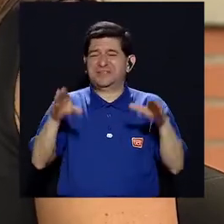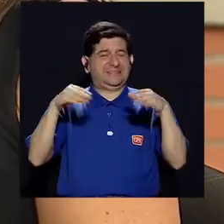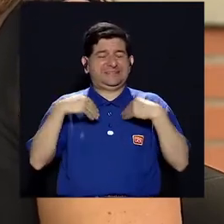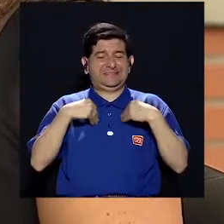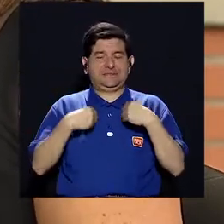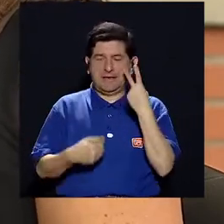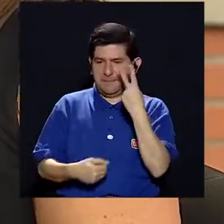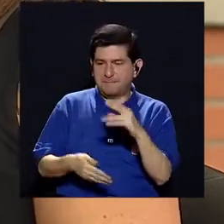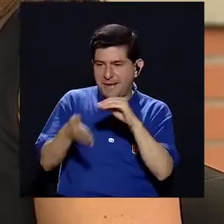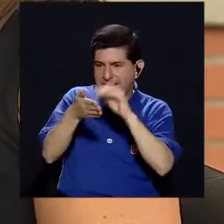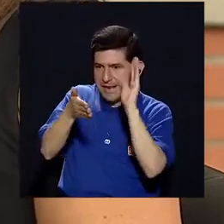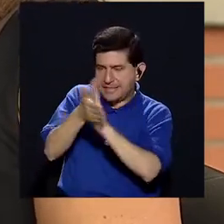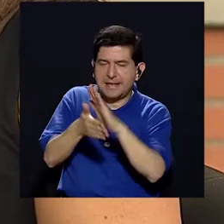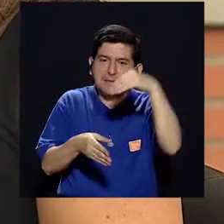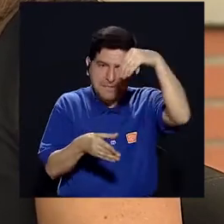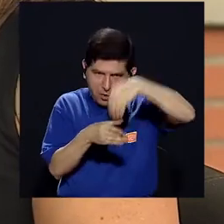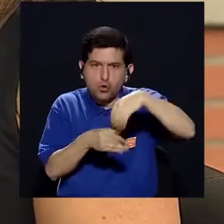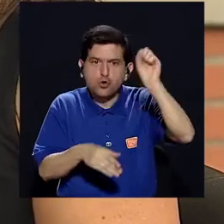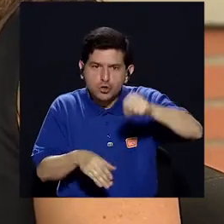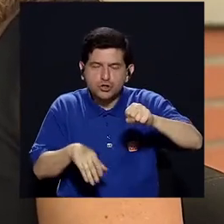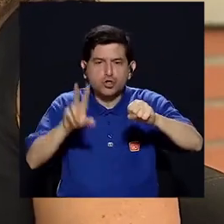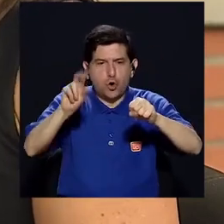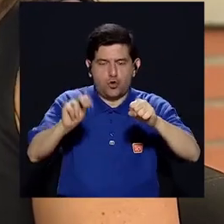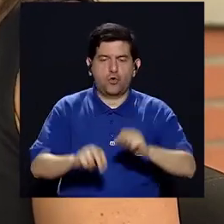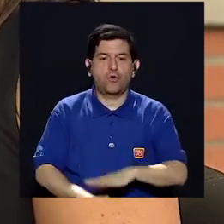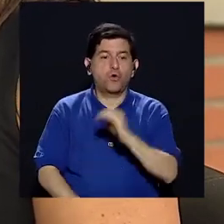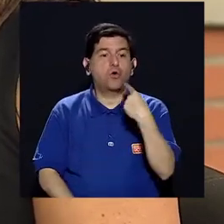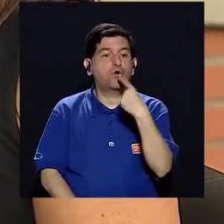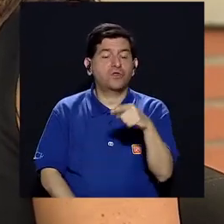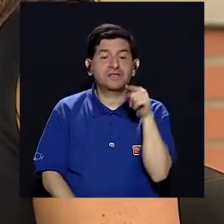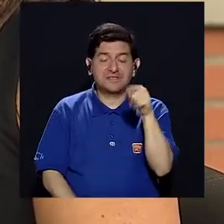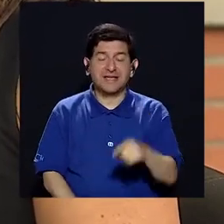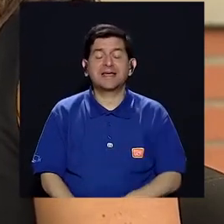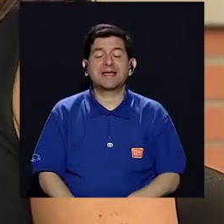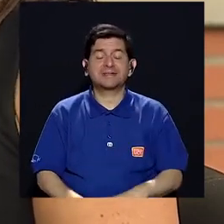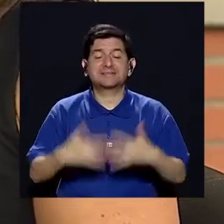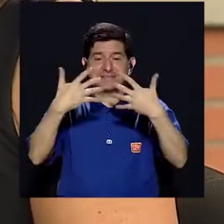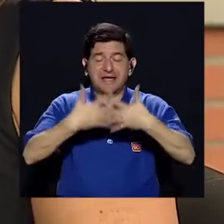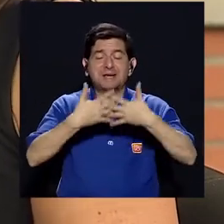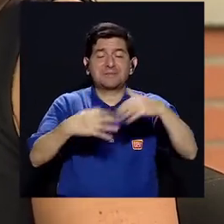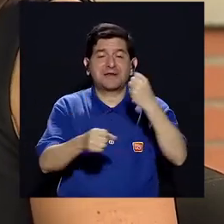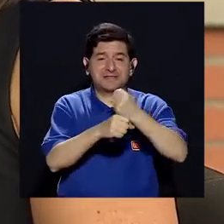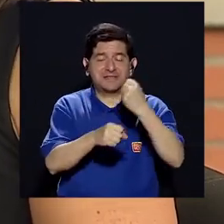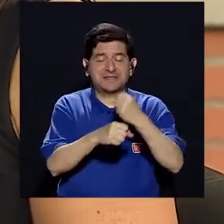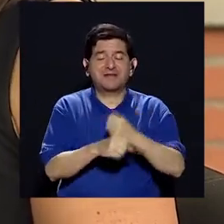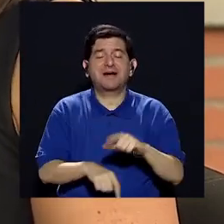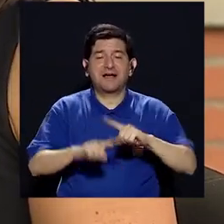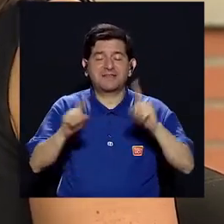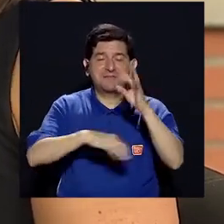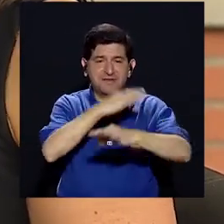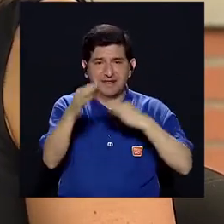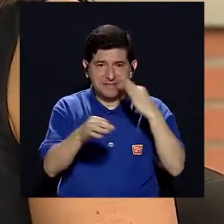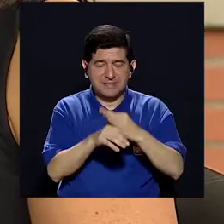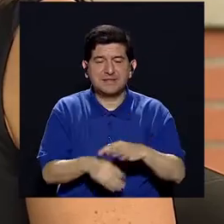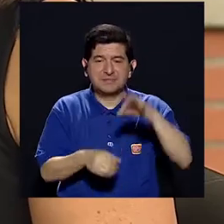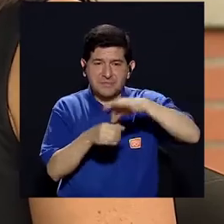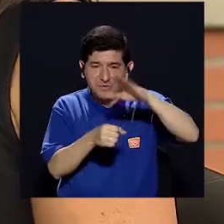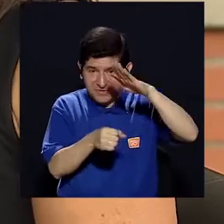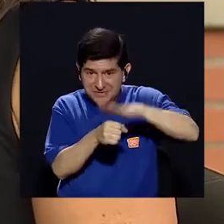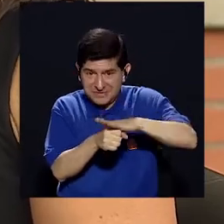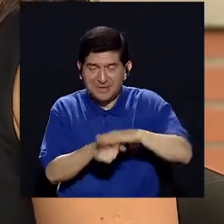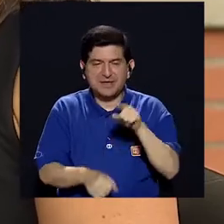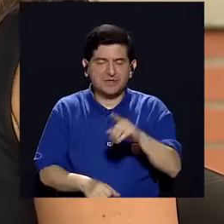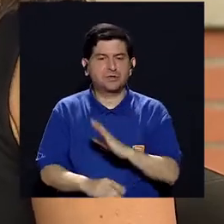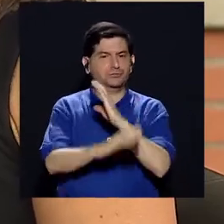intolerancia, pues fijarse en la etiqueta nutricional si contiene o muchas veces dicen en esta planta se trabaja con ese tipo de semillas y nueces. Entonces,